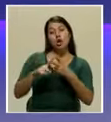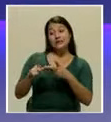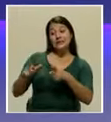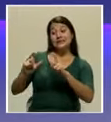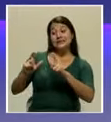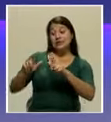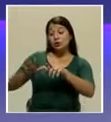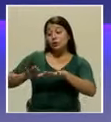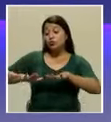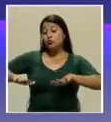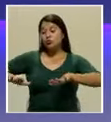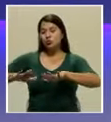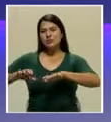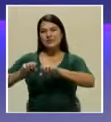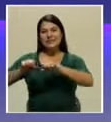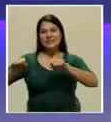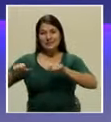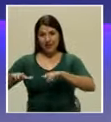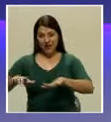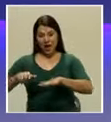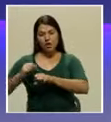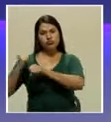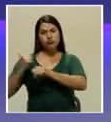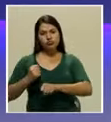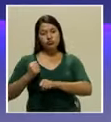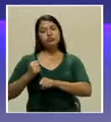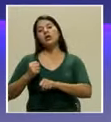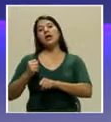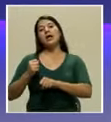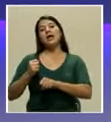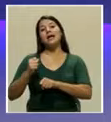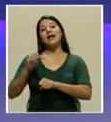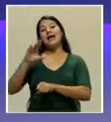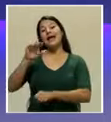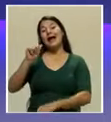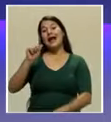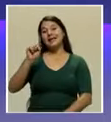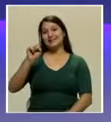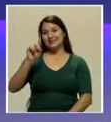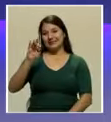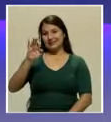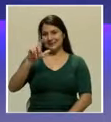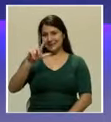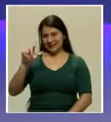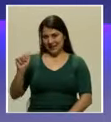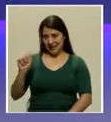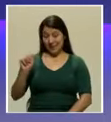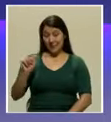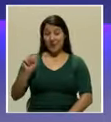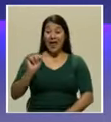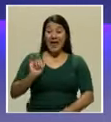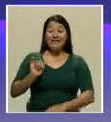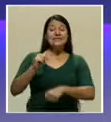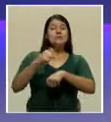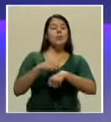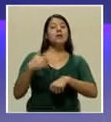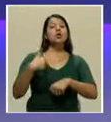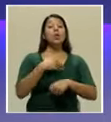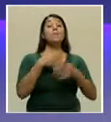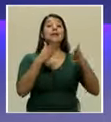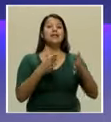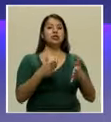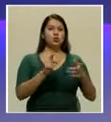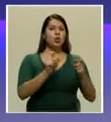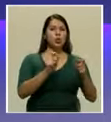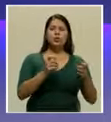sabana se fundó el Conservatorio de Castella. El entonces ministro de Educación, Uladilao Gómez, se lo